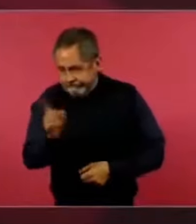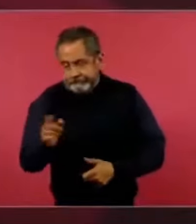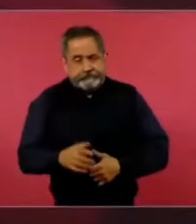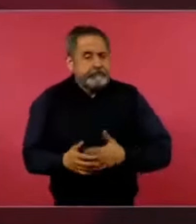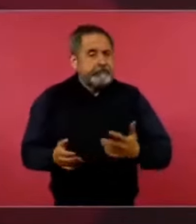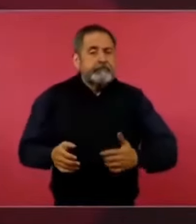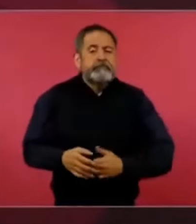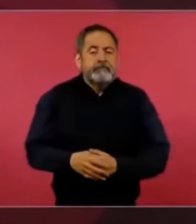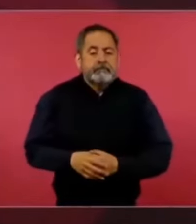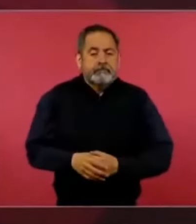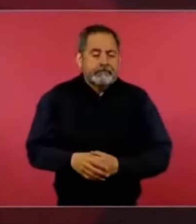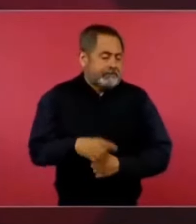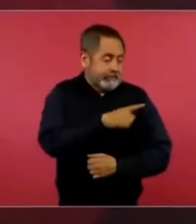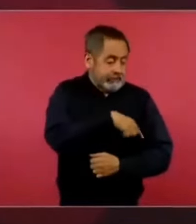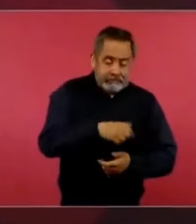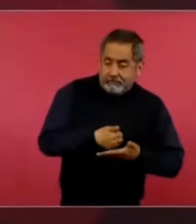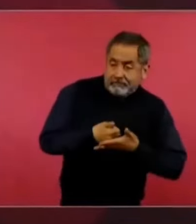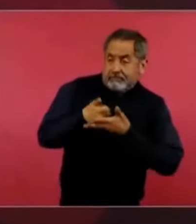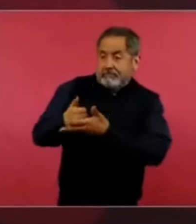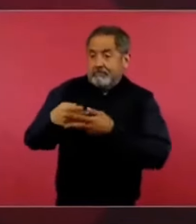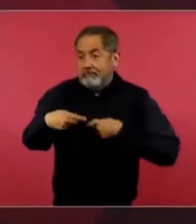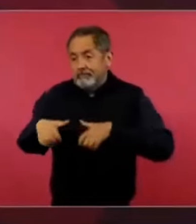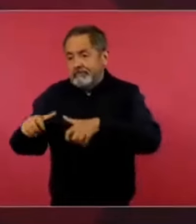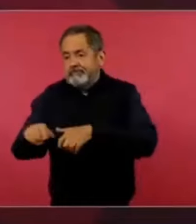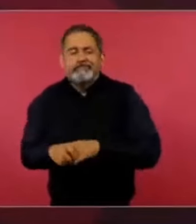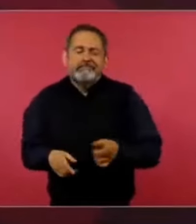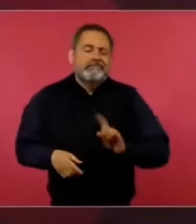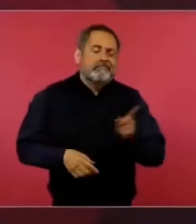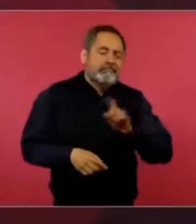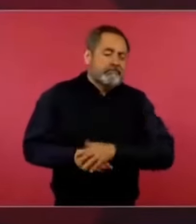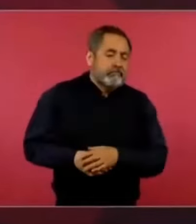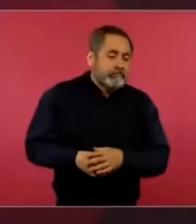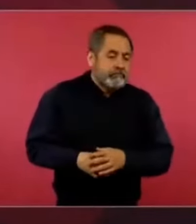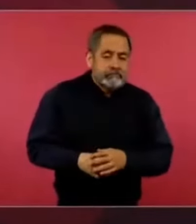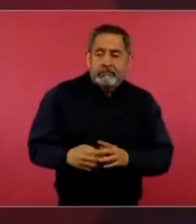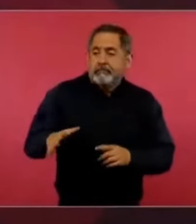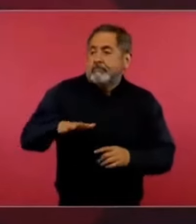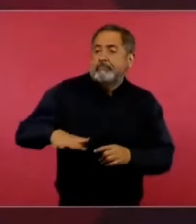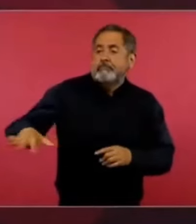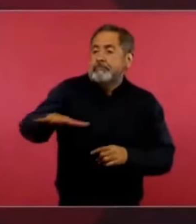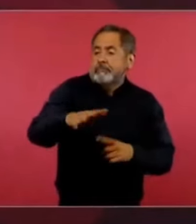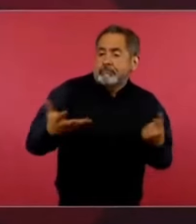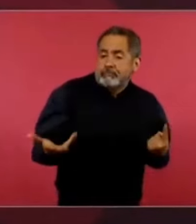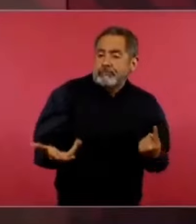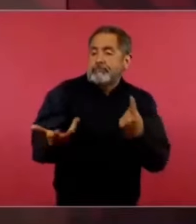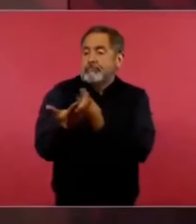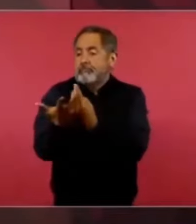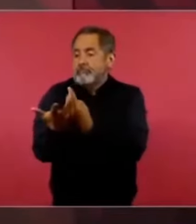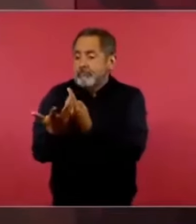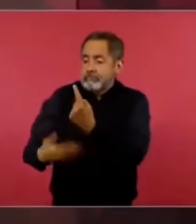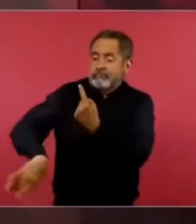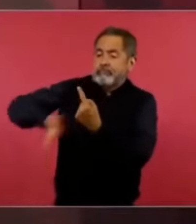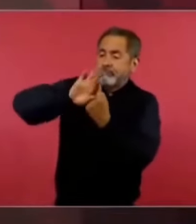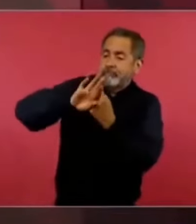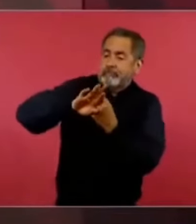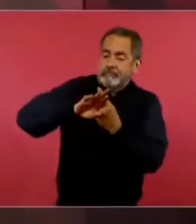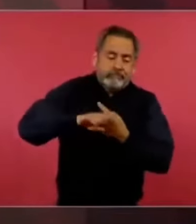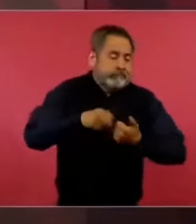no ayudes al pueblo, porque el que se mete de Redentor termina crucificado.